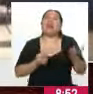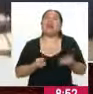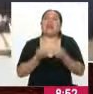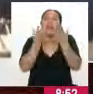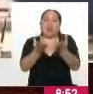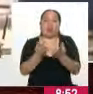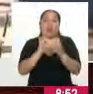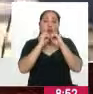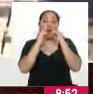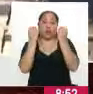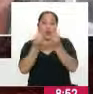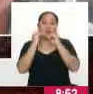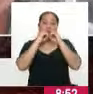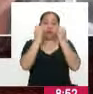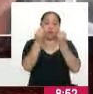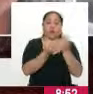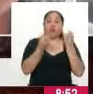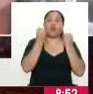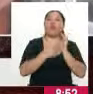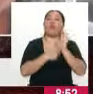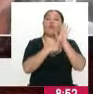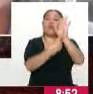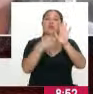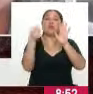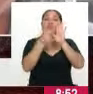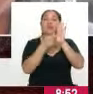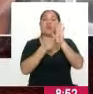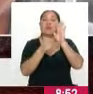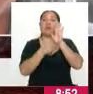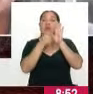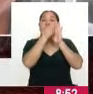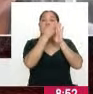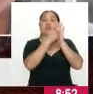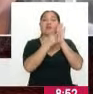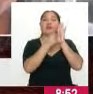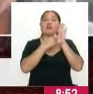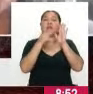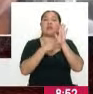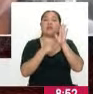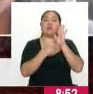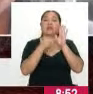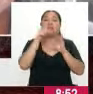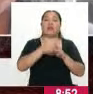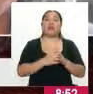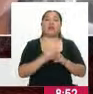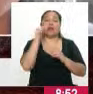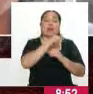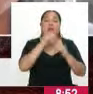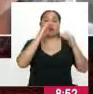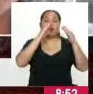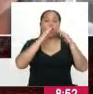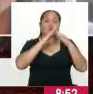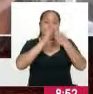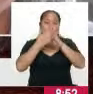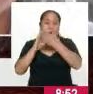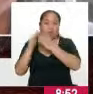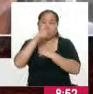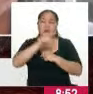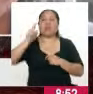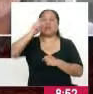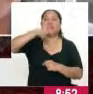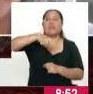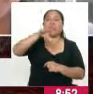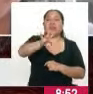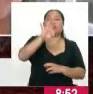organizaciones que nos presentan esos candidatos a la ciudadanía. La ciudadanía finalmente tiene que escoger